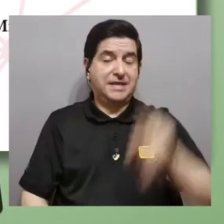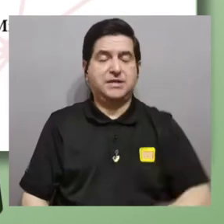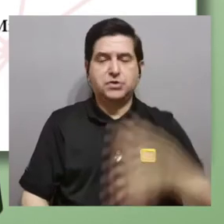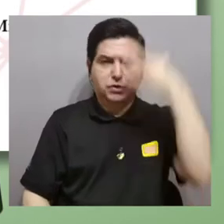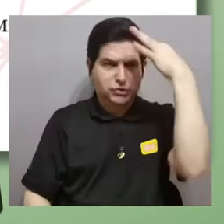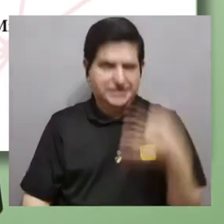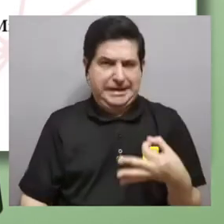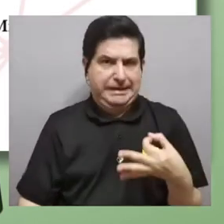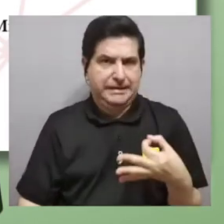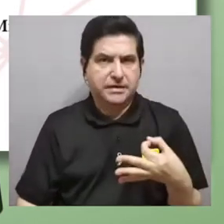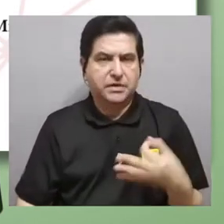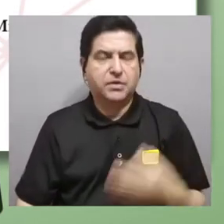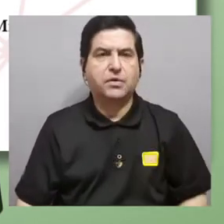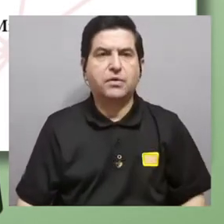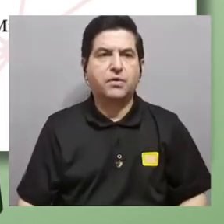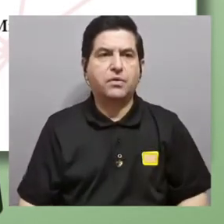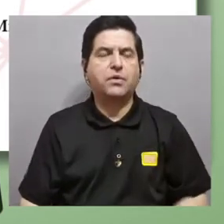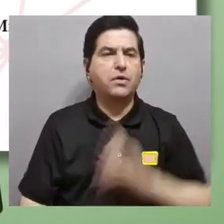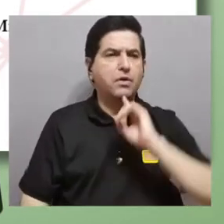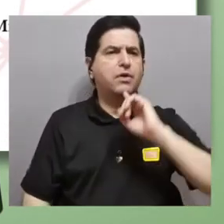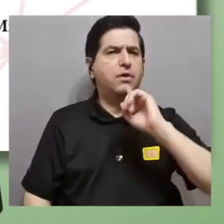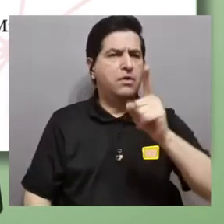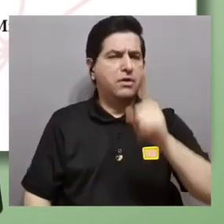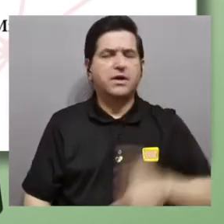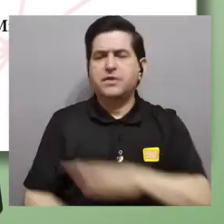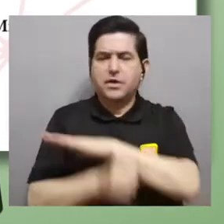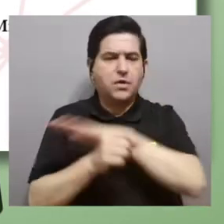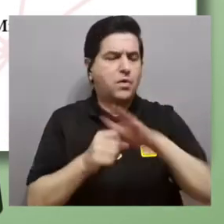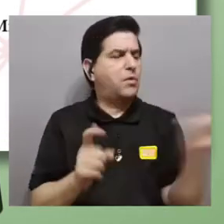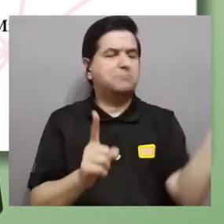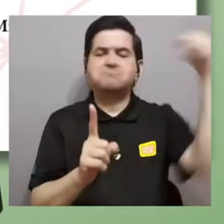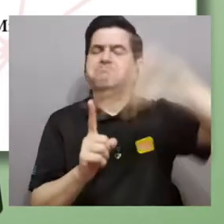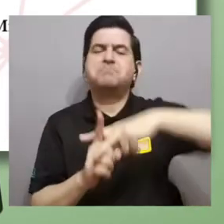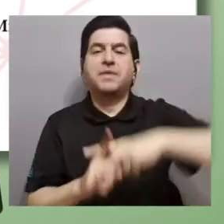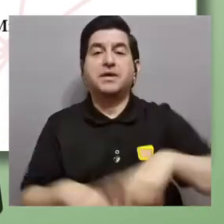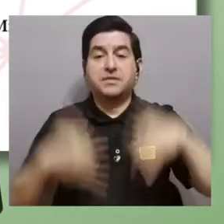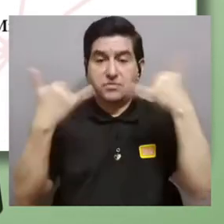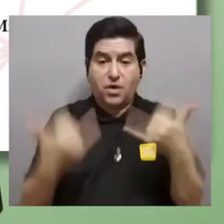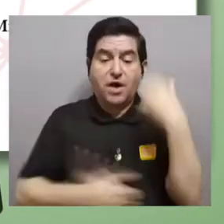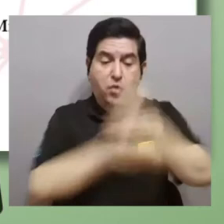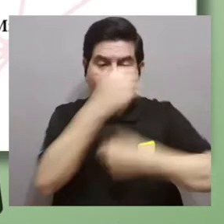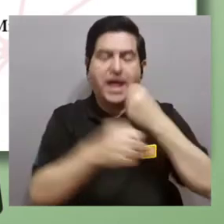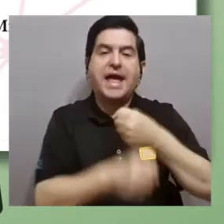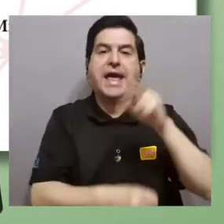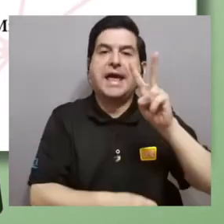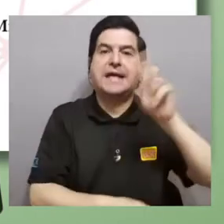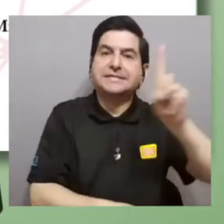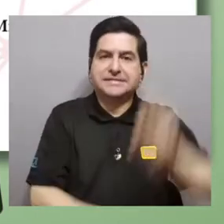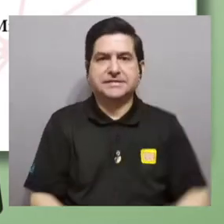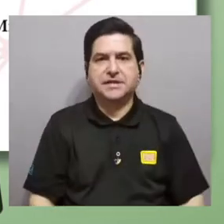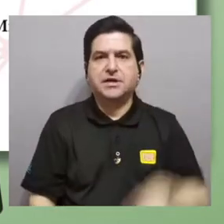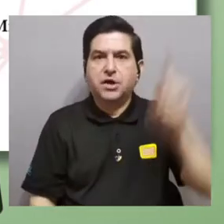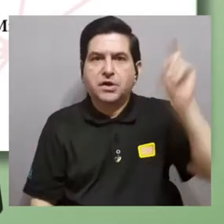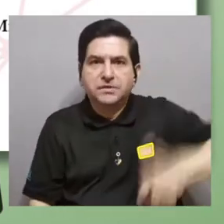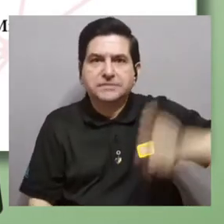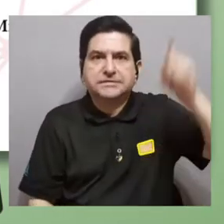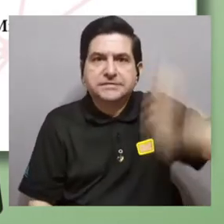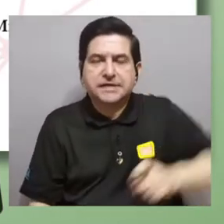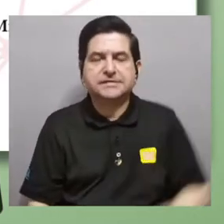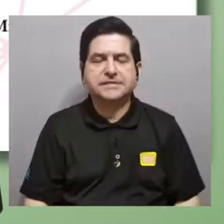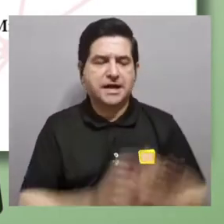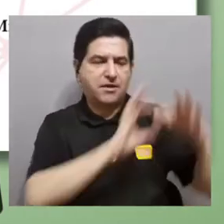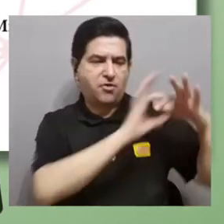1921 y creo que estas palabras son completamente aplicables en pleno siglo XXI, donde